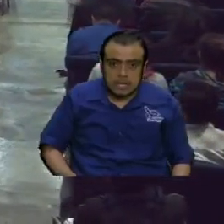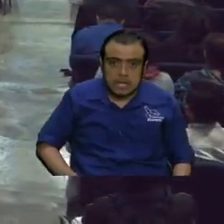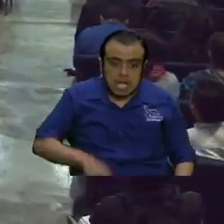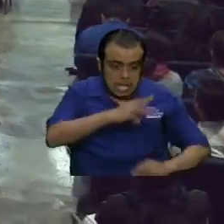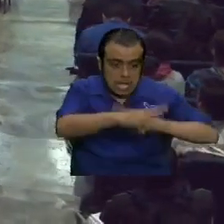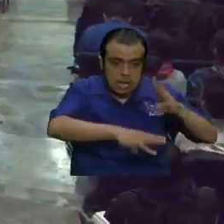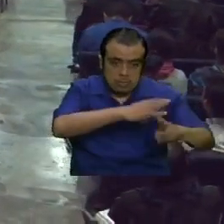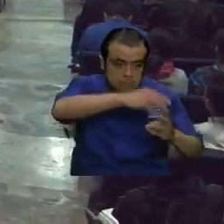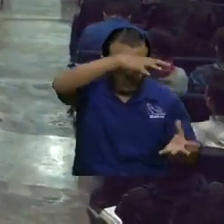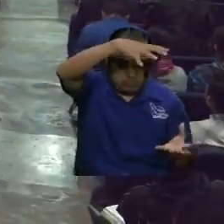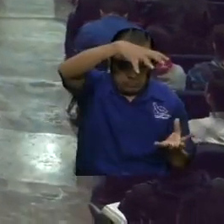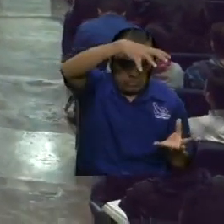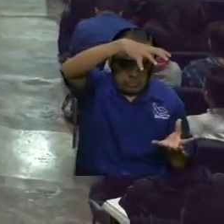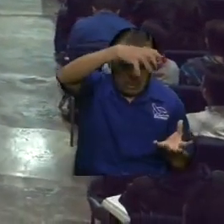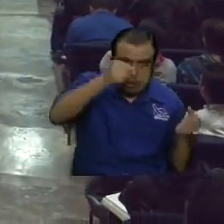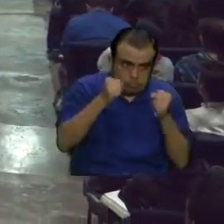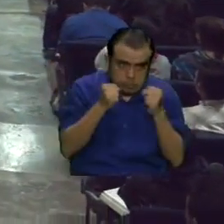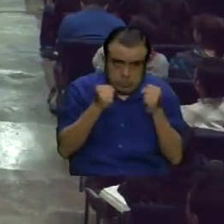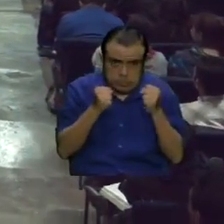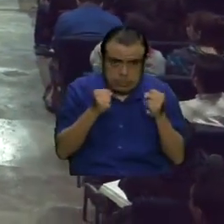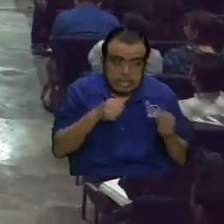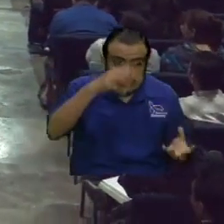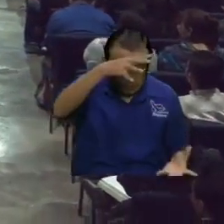polos son puertas físicas según la Biblia